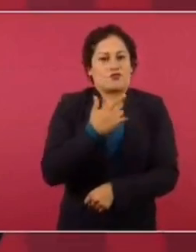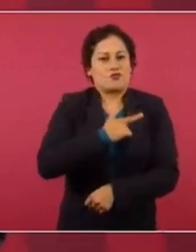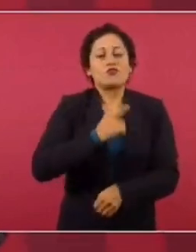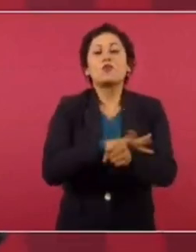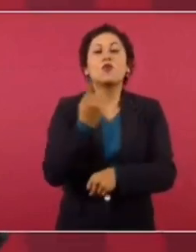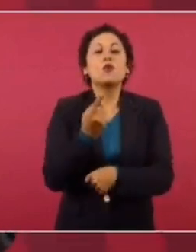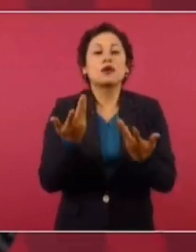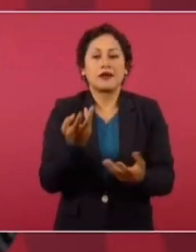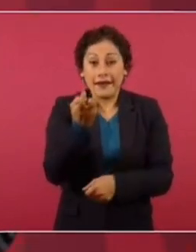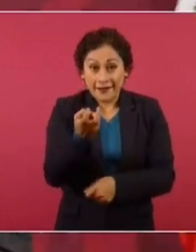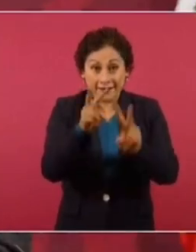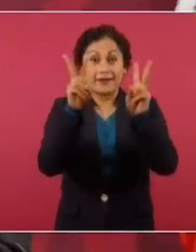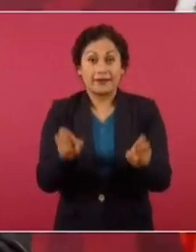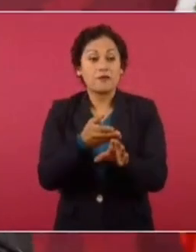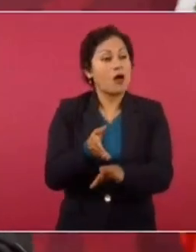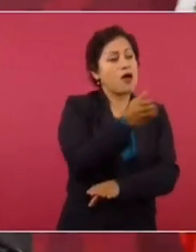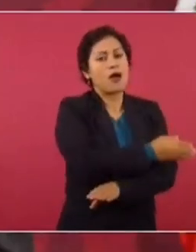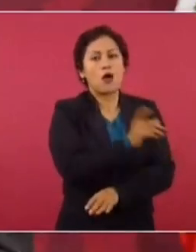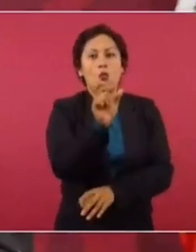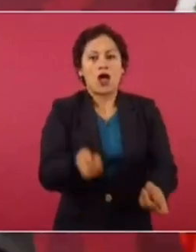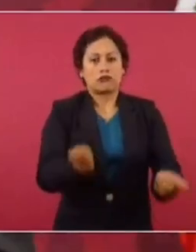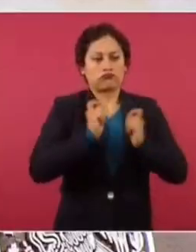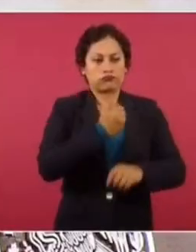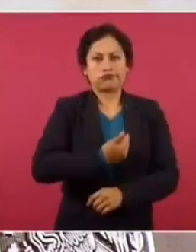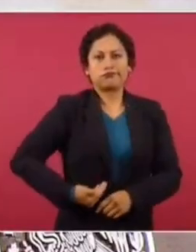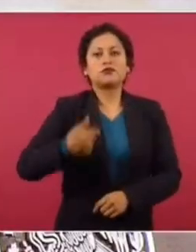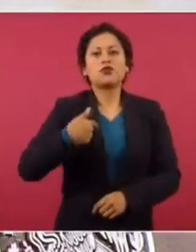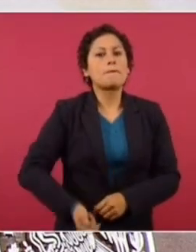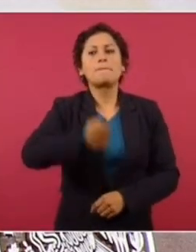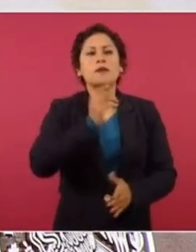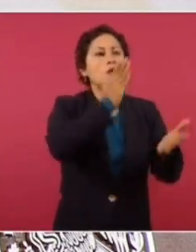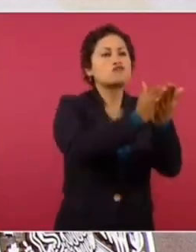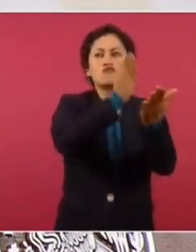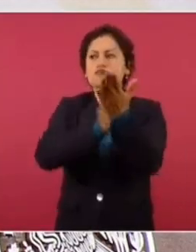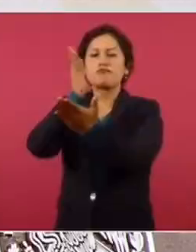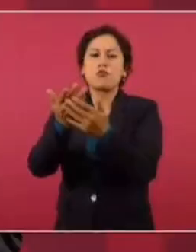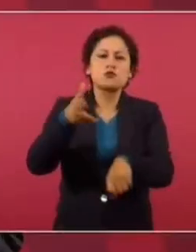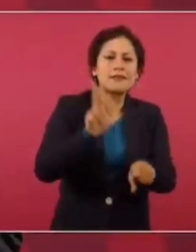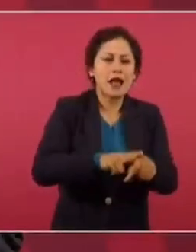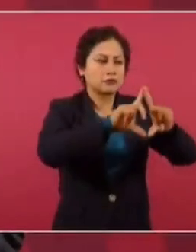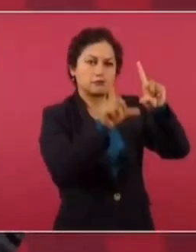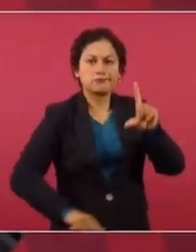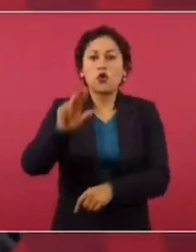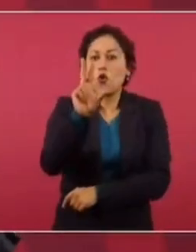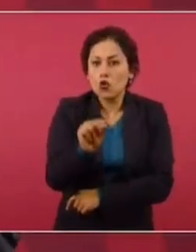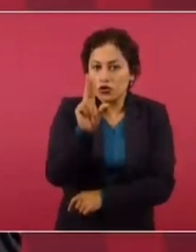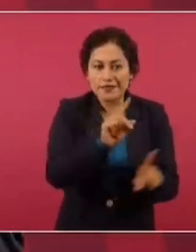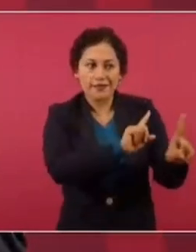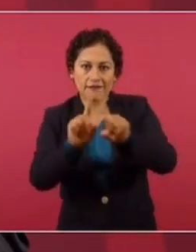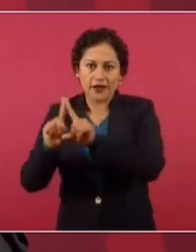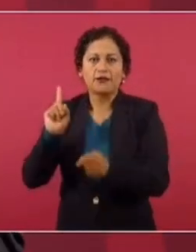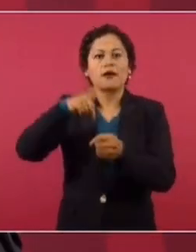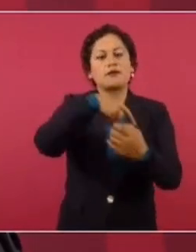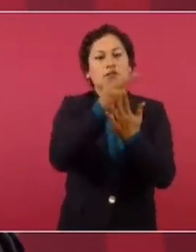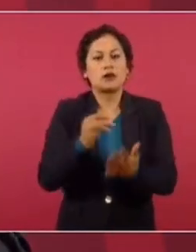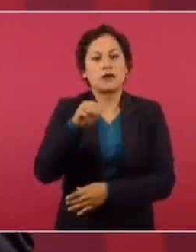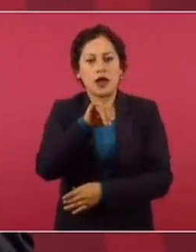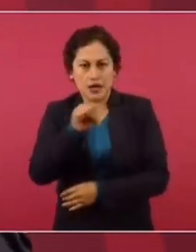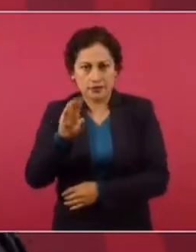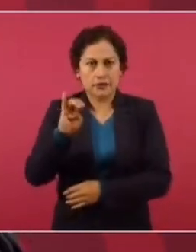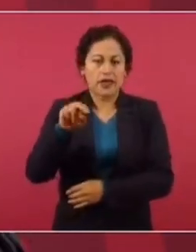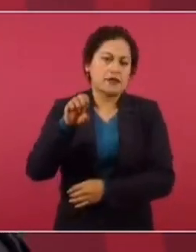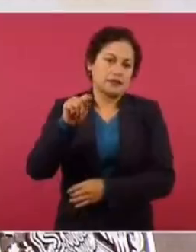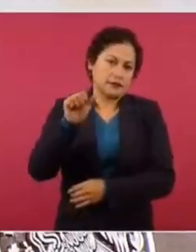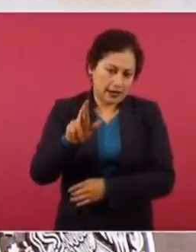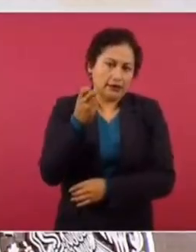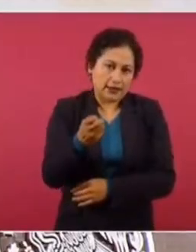desde el inicio, comencé al gobierno visitando hospitales. Visité 80 hospitales del INSS Bienestar porque ese es el modelo que